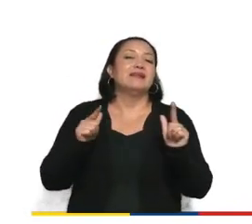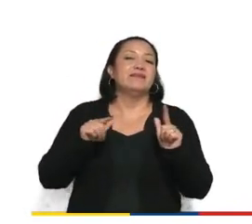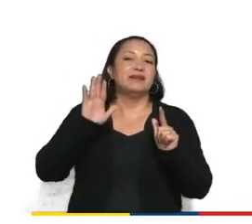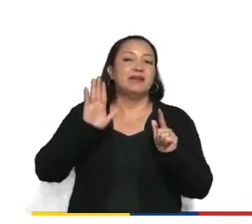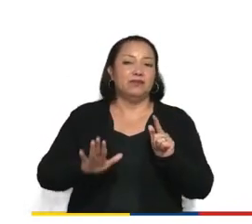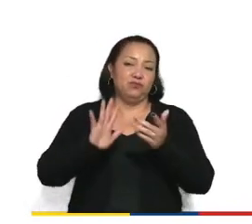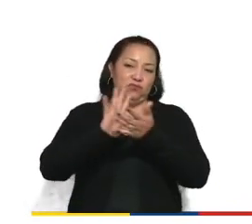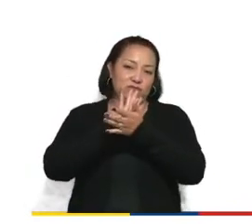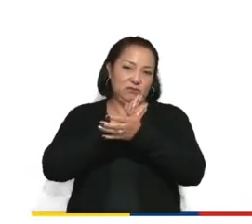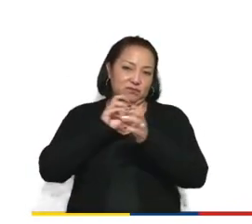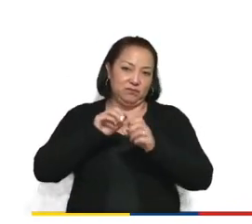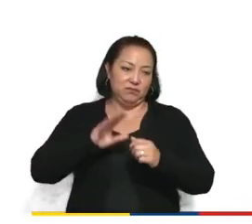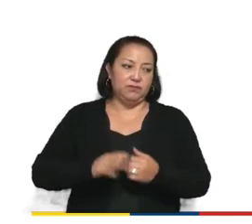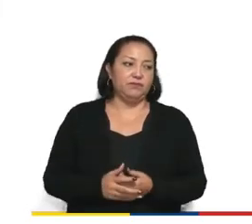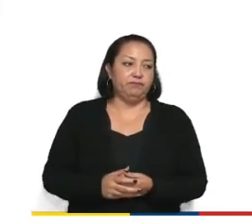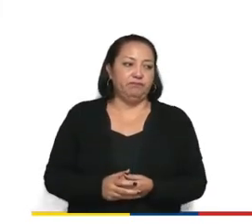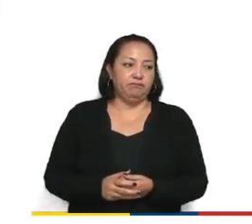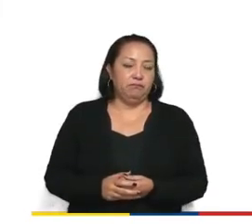información.